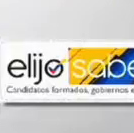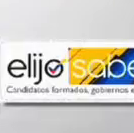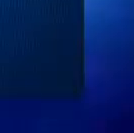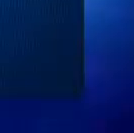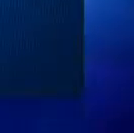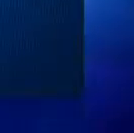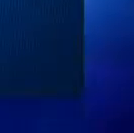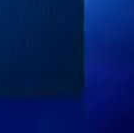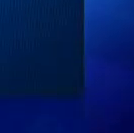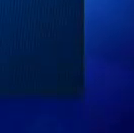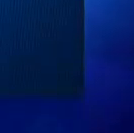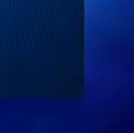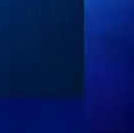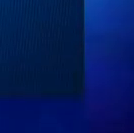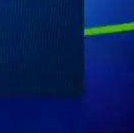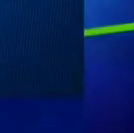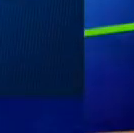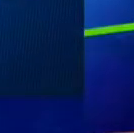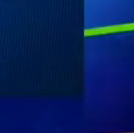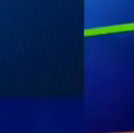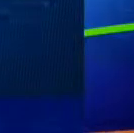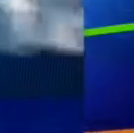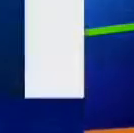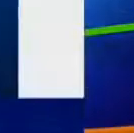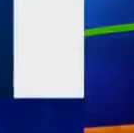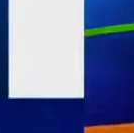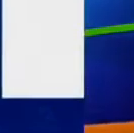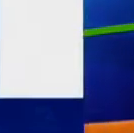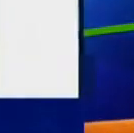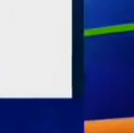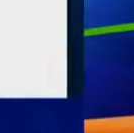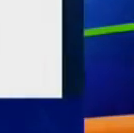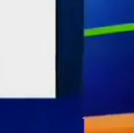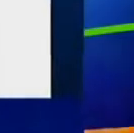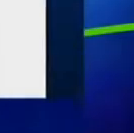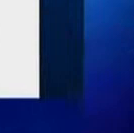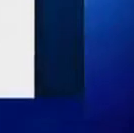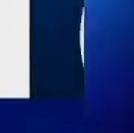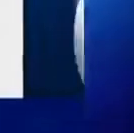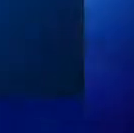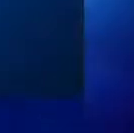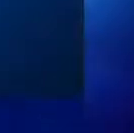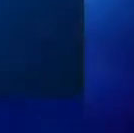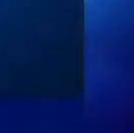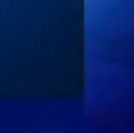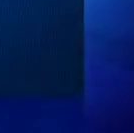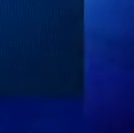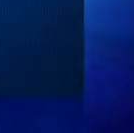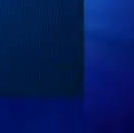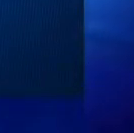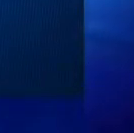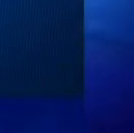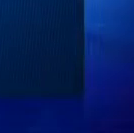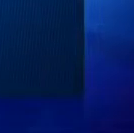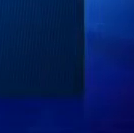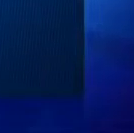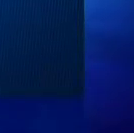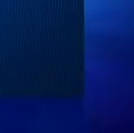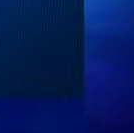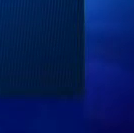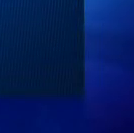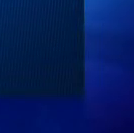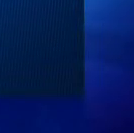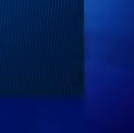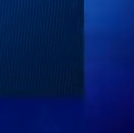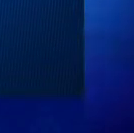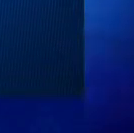exitosos. La efectividad de la administración pública se relaciona con hacer las cosas de la mejor manera, dando solución a los problemas